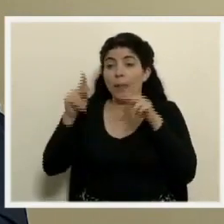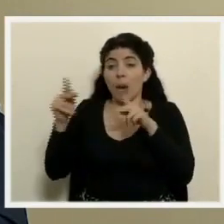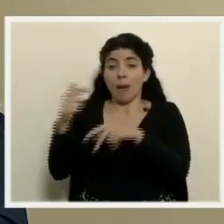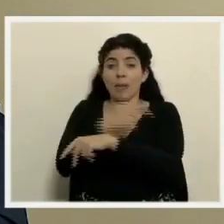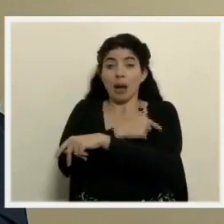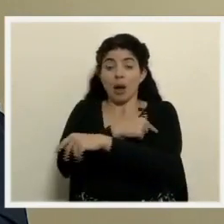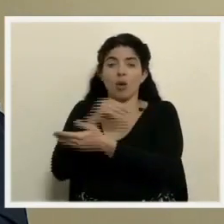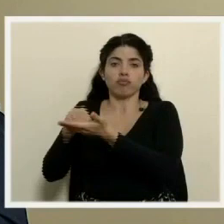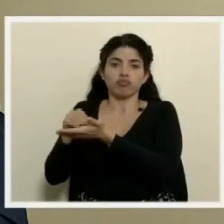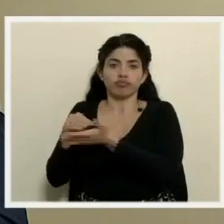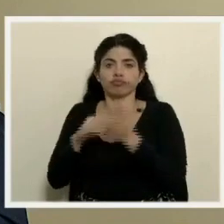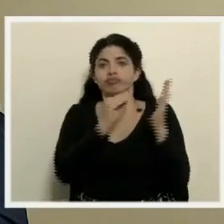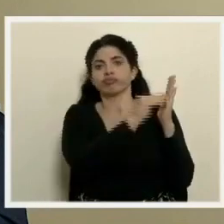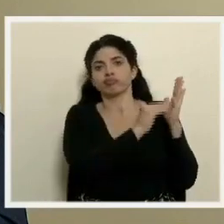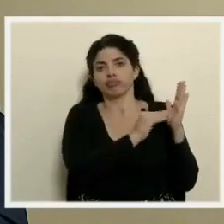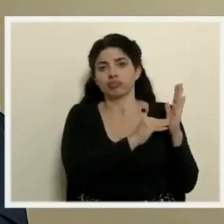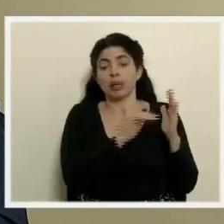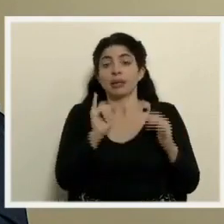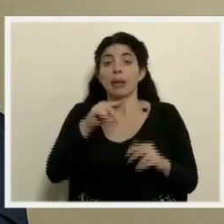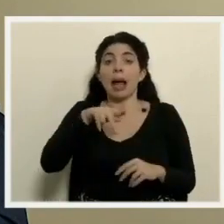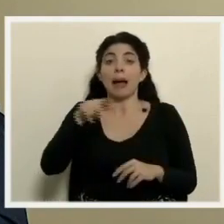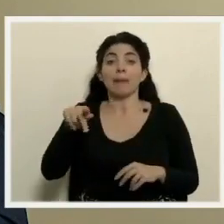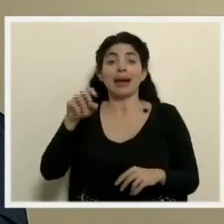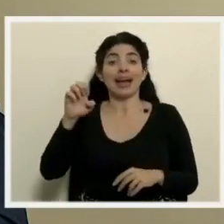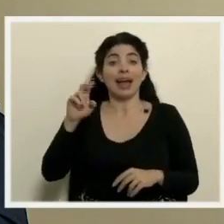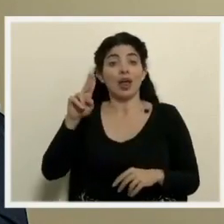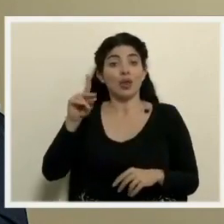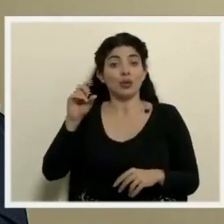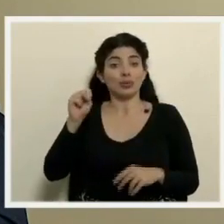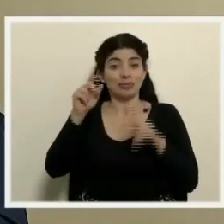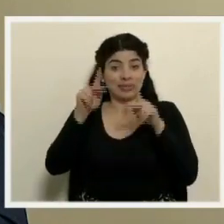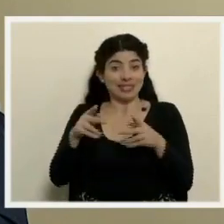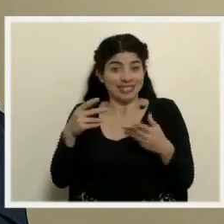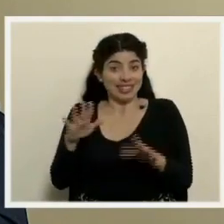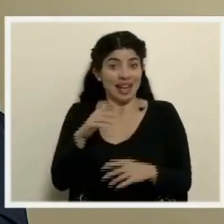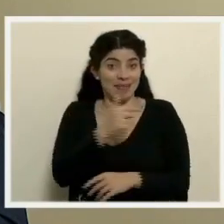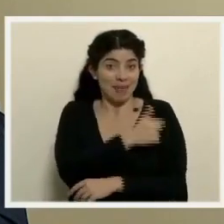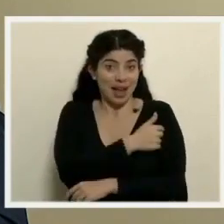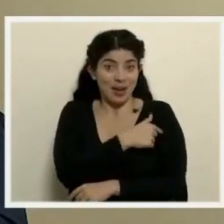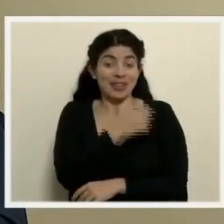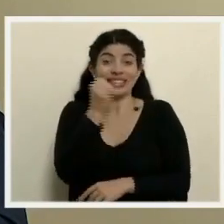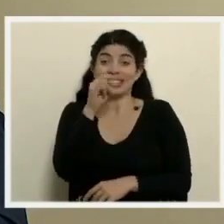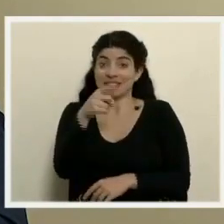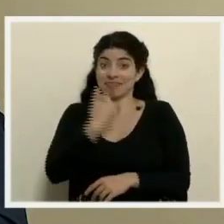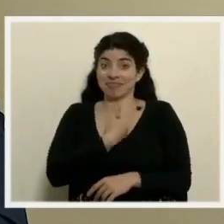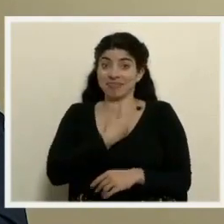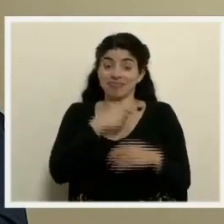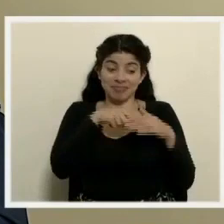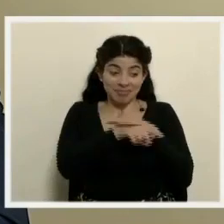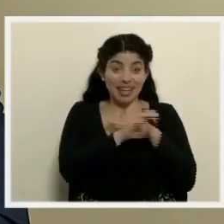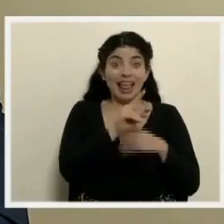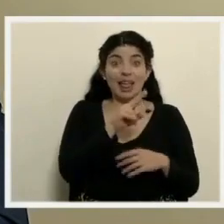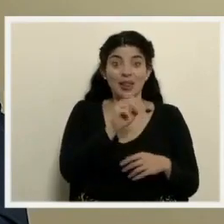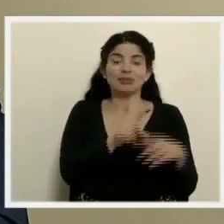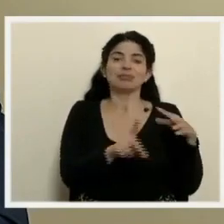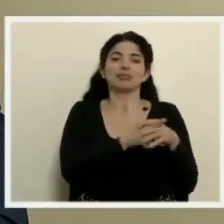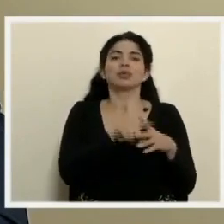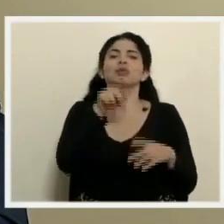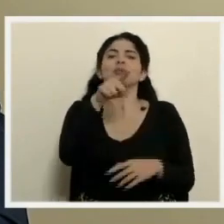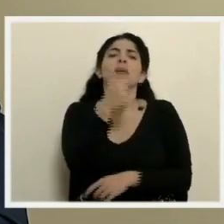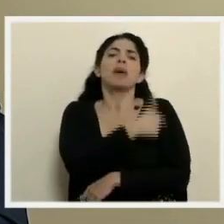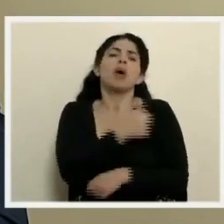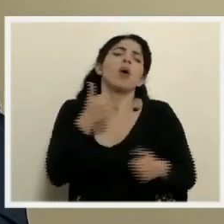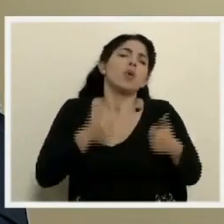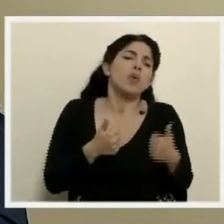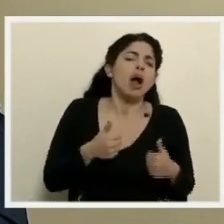vacunando incluso en aplicación del EDUS para las personas que ya se han ido vacunando si ingresa y consulta ahí aparece cuál vacuna se le